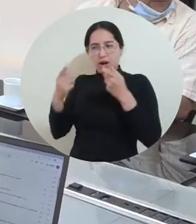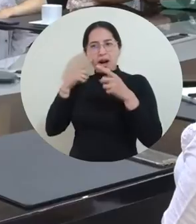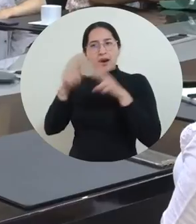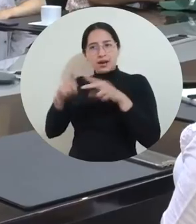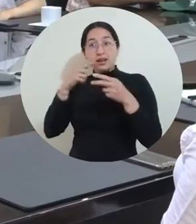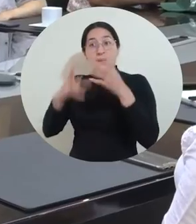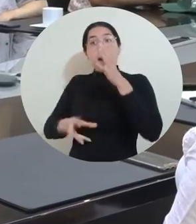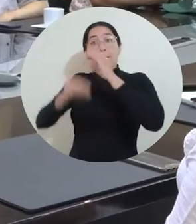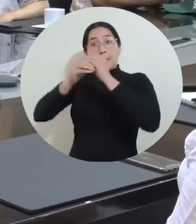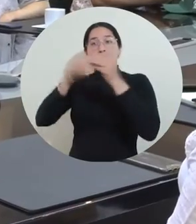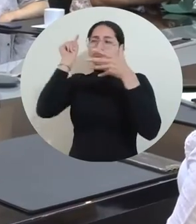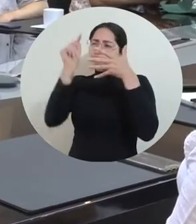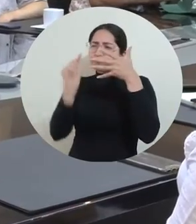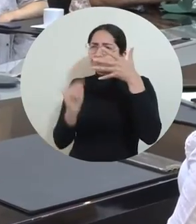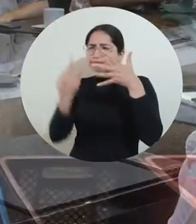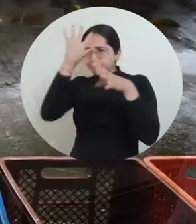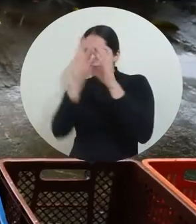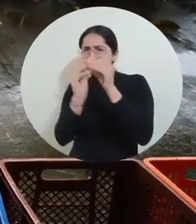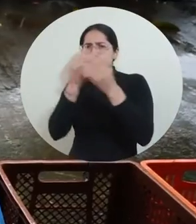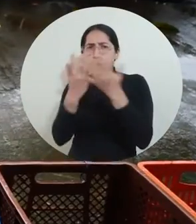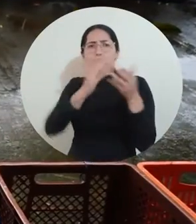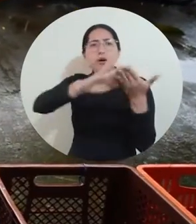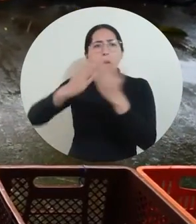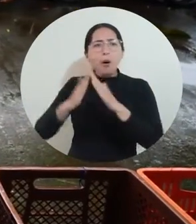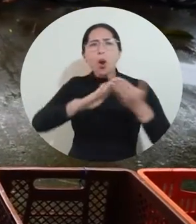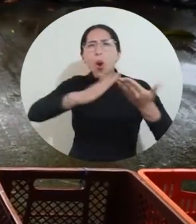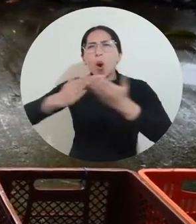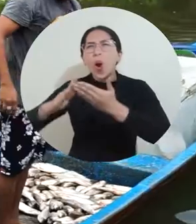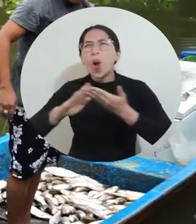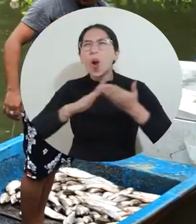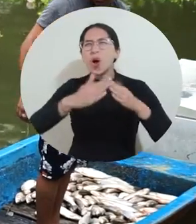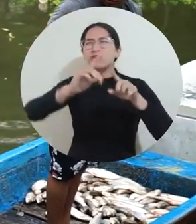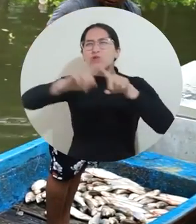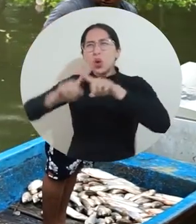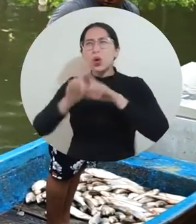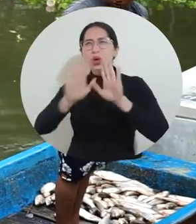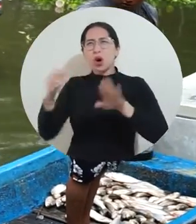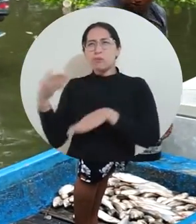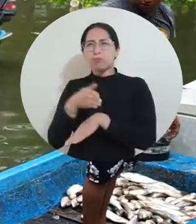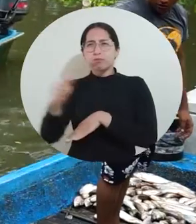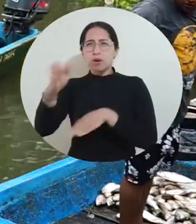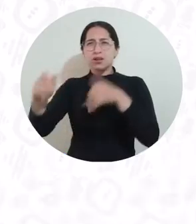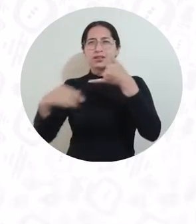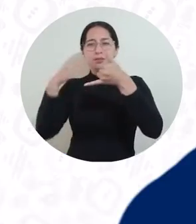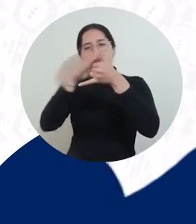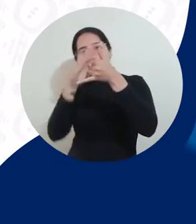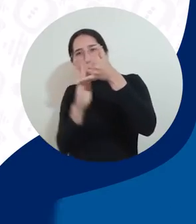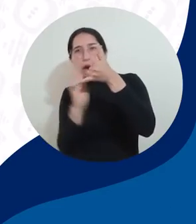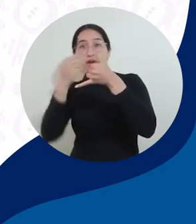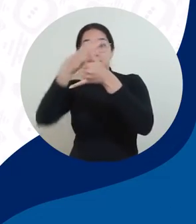fortalecer esta gestión con la participación de las comunidades pesqueras del Caribe y el Pacífico.